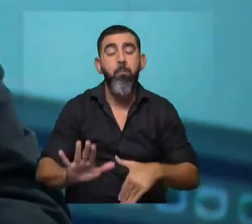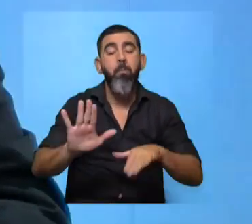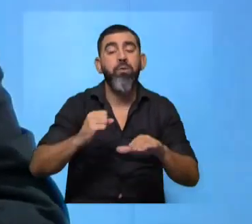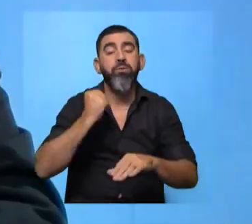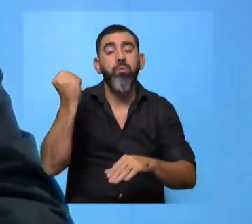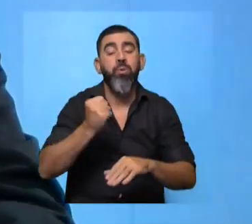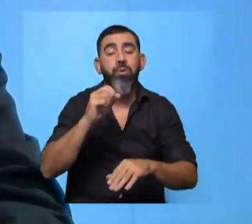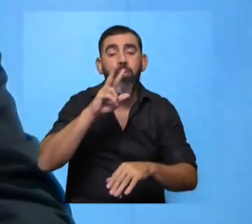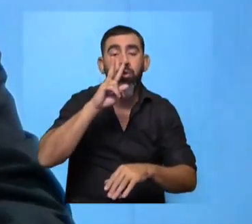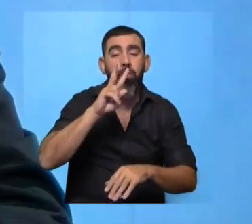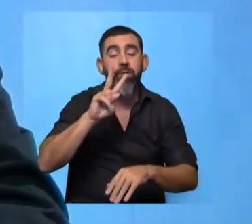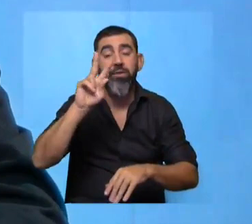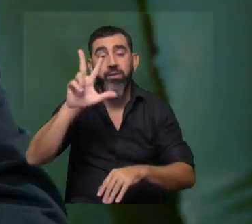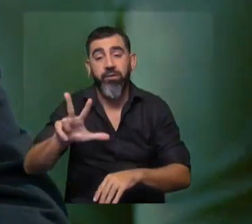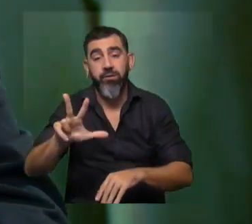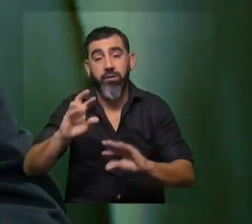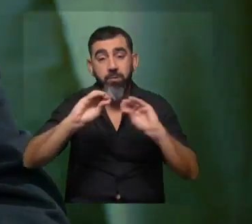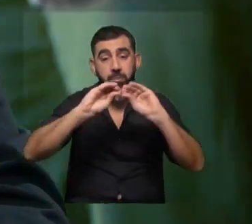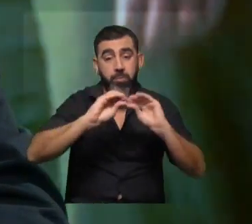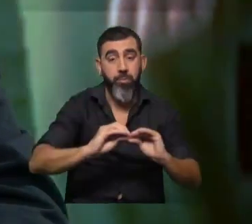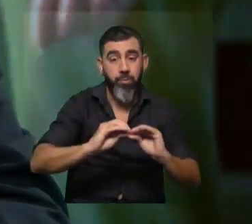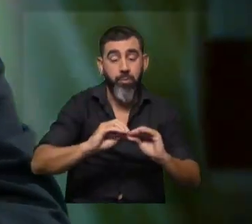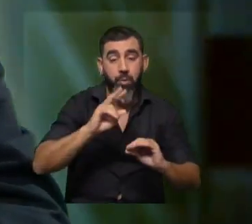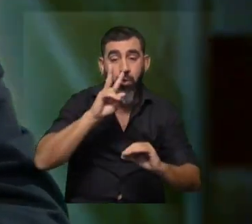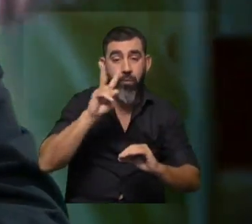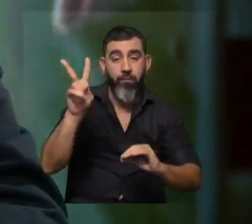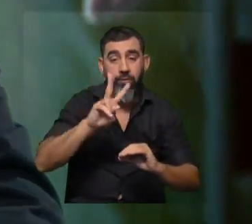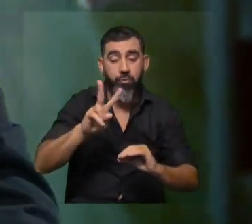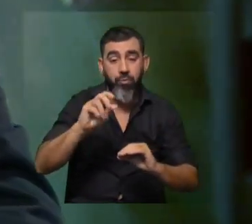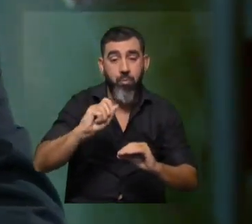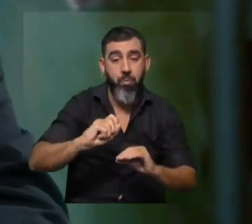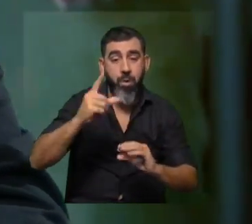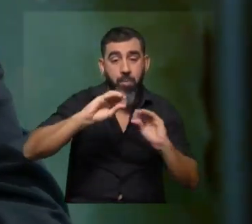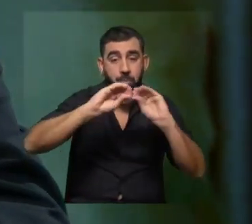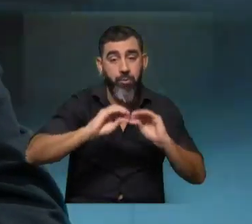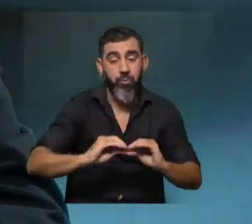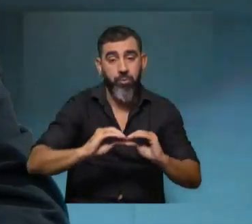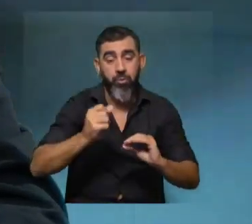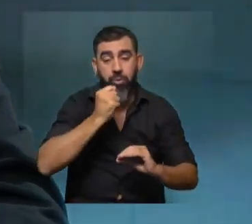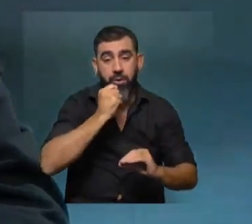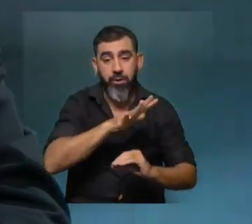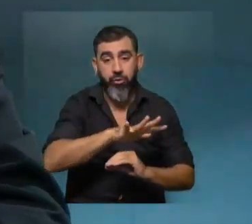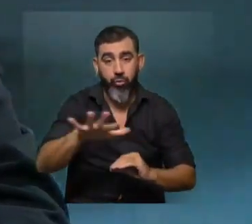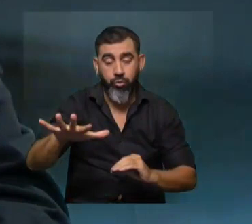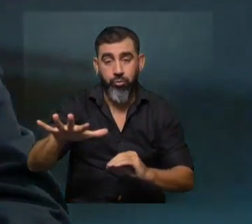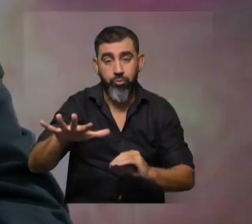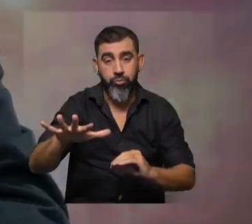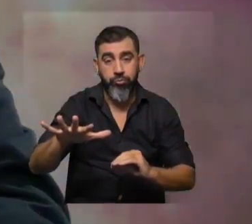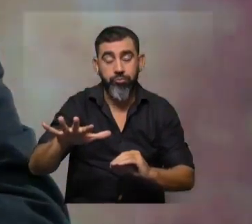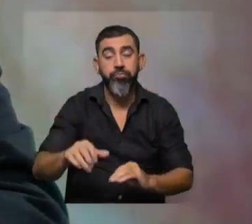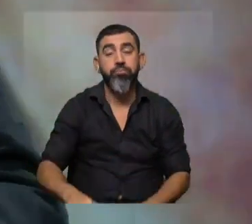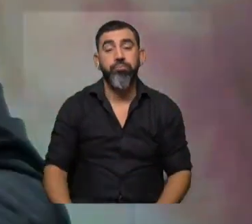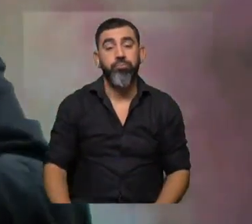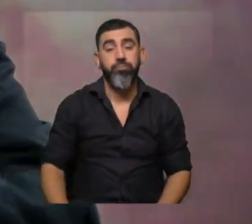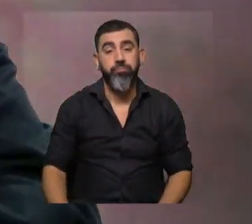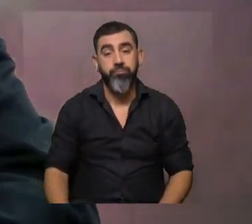en este 2023 es que en la rendición de cuentas del 2022 hubo un aumento presupuestal histórico que llevó a la agencia de